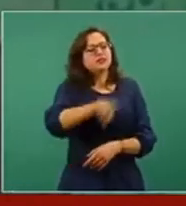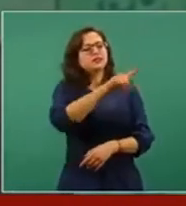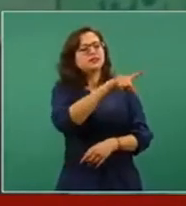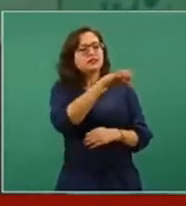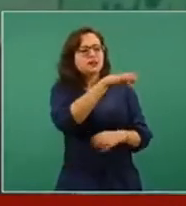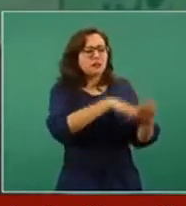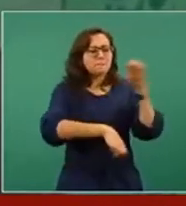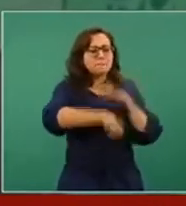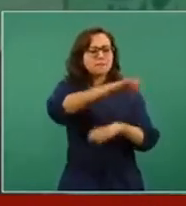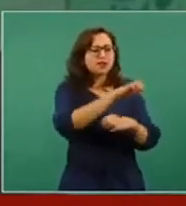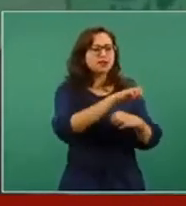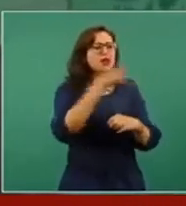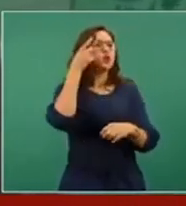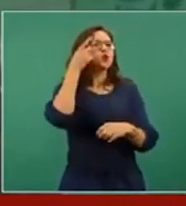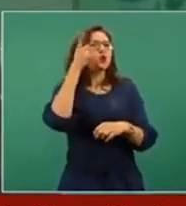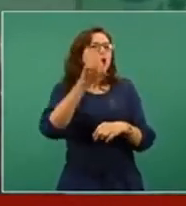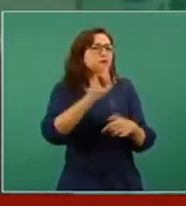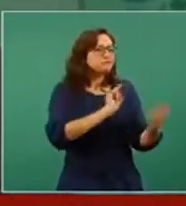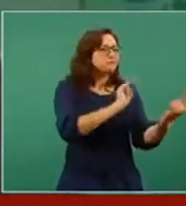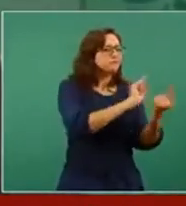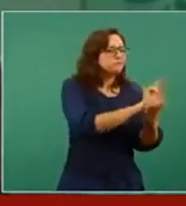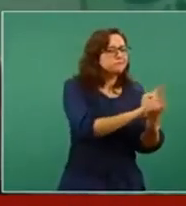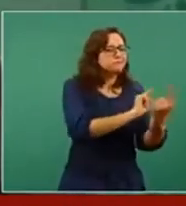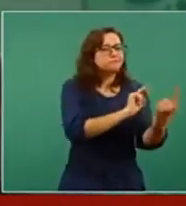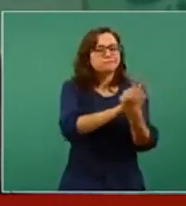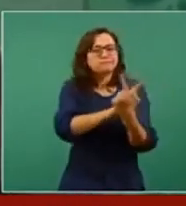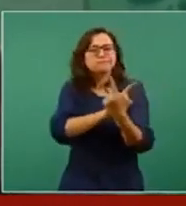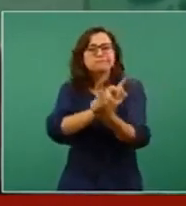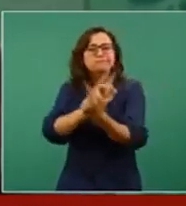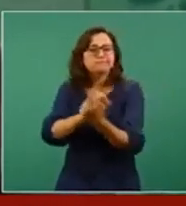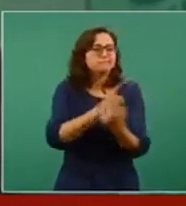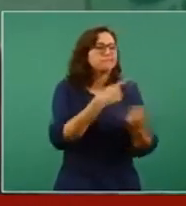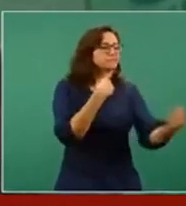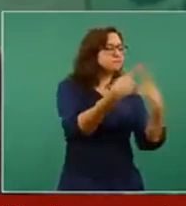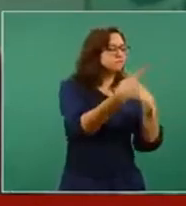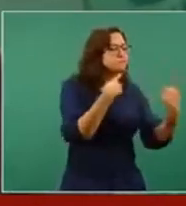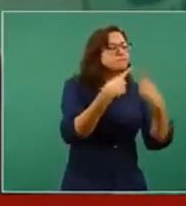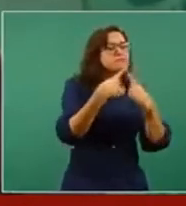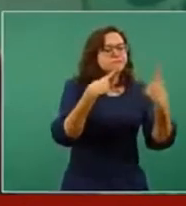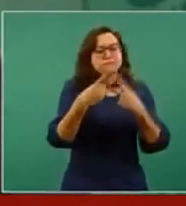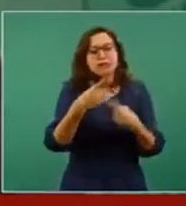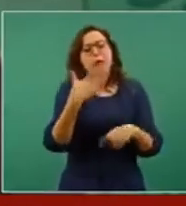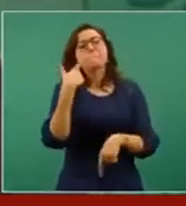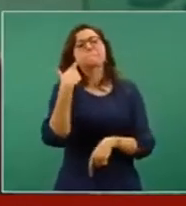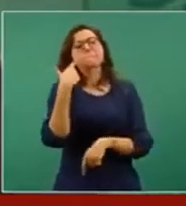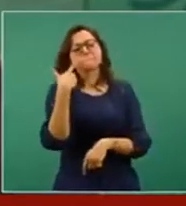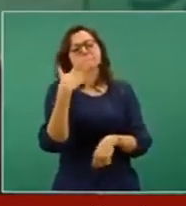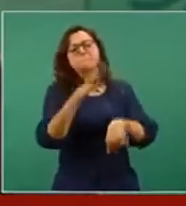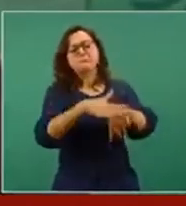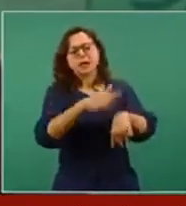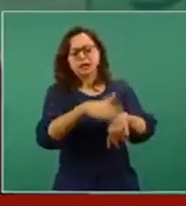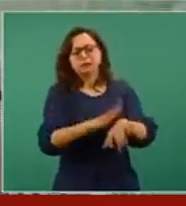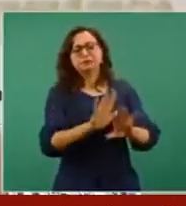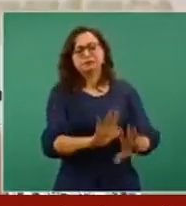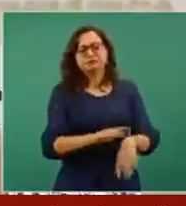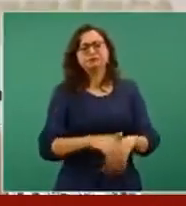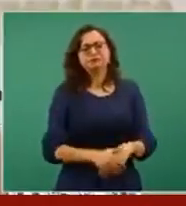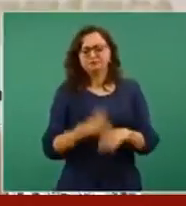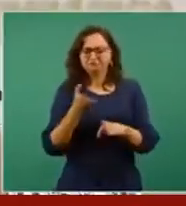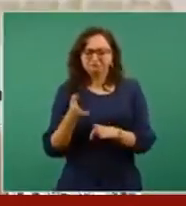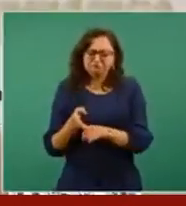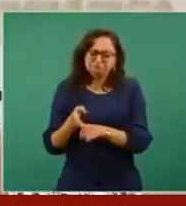hubo un tiempo en que les permitieron